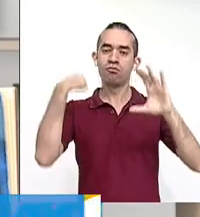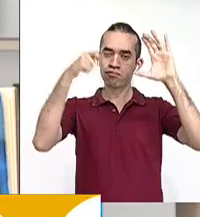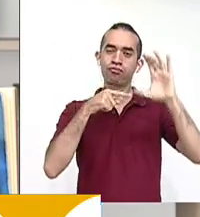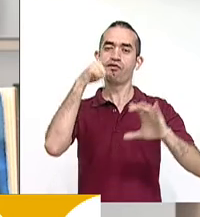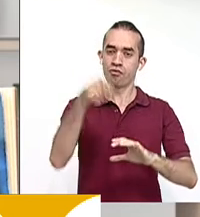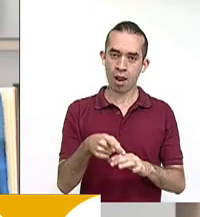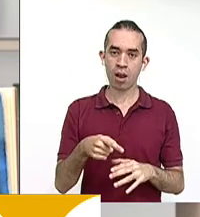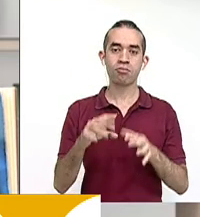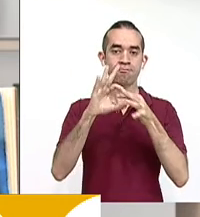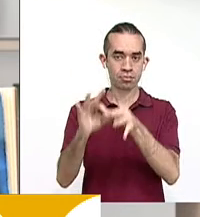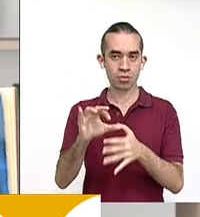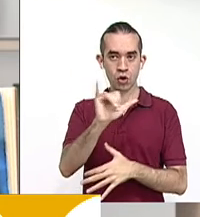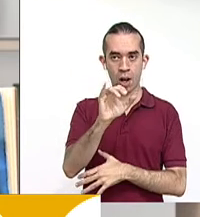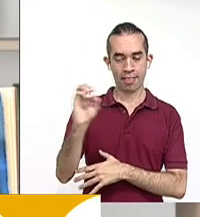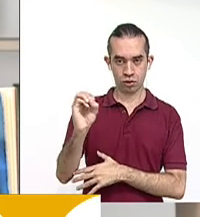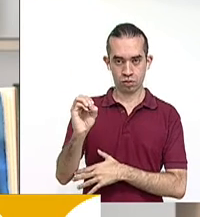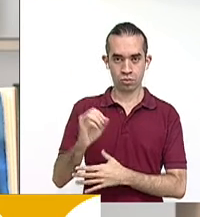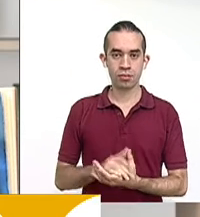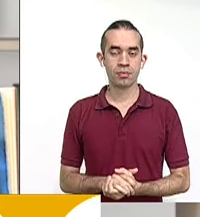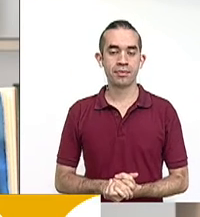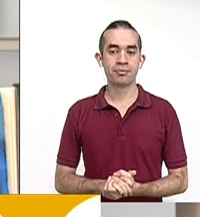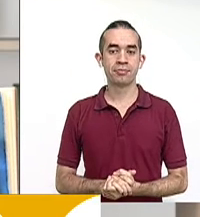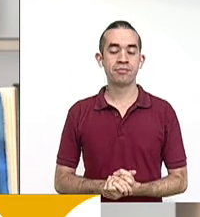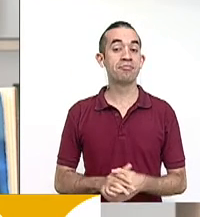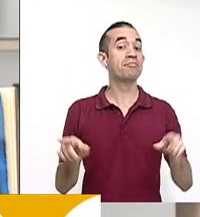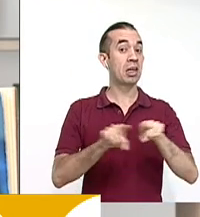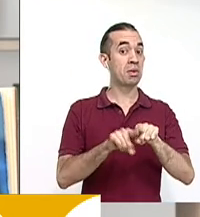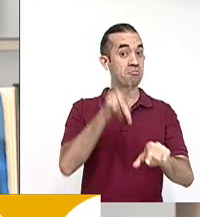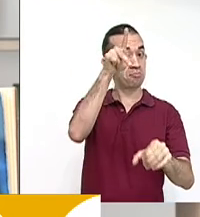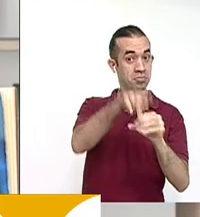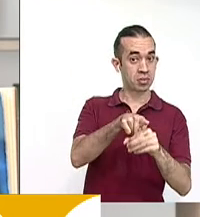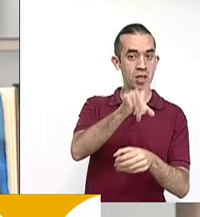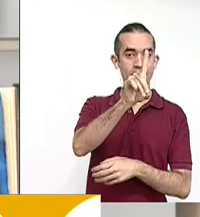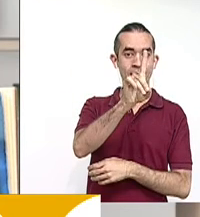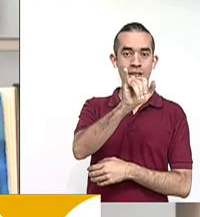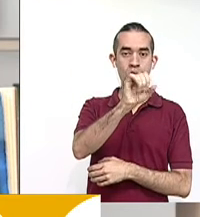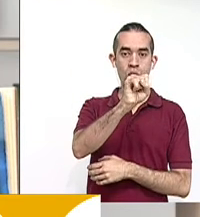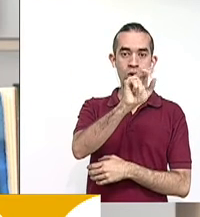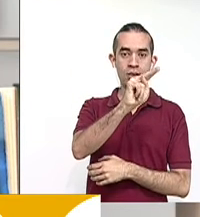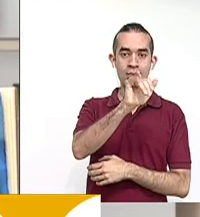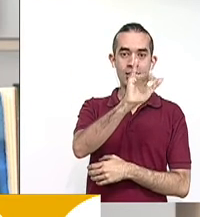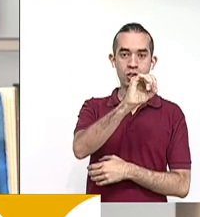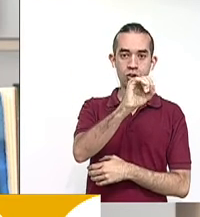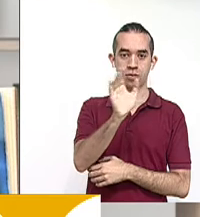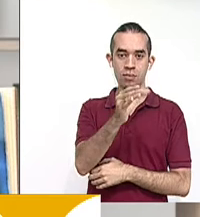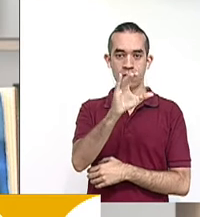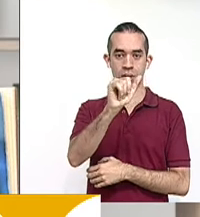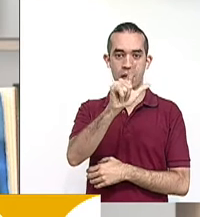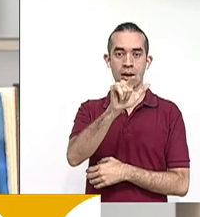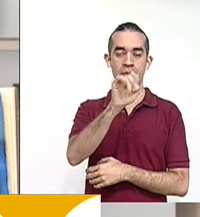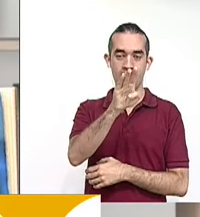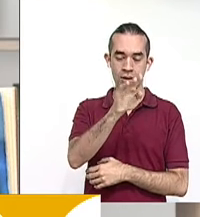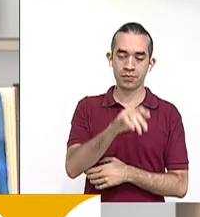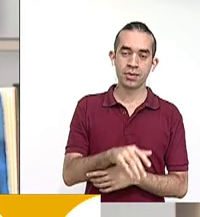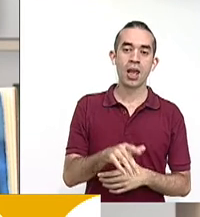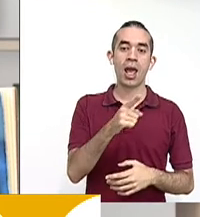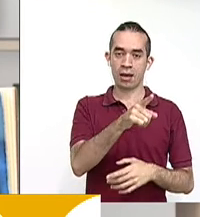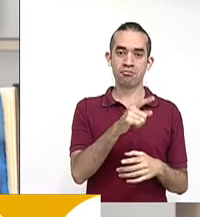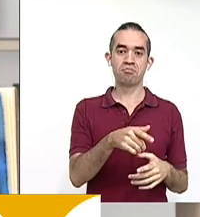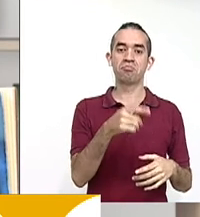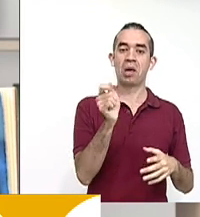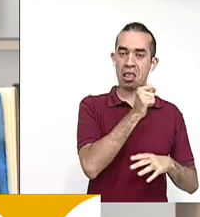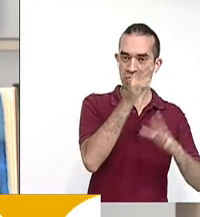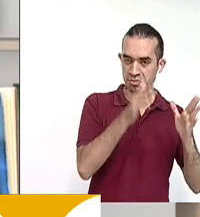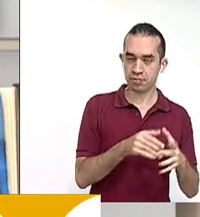Auriemuno y también la participación de Dionisio Cabal con la canción O Musa Impertérita. Sí,